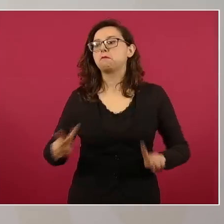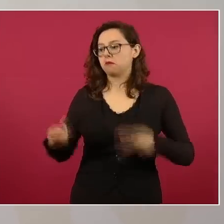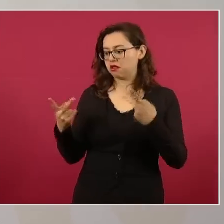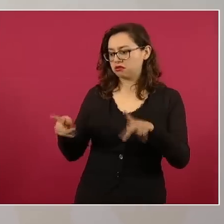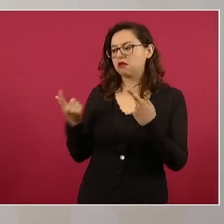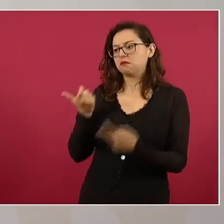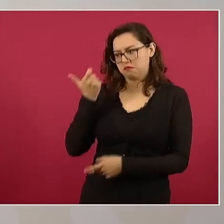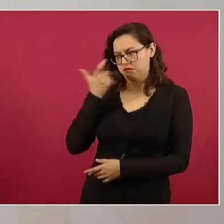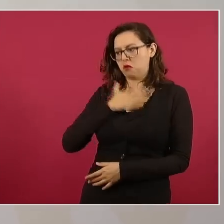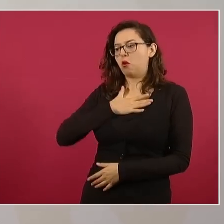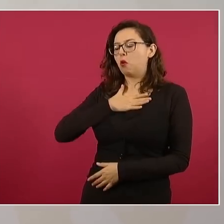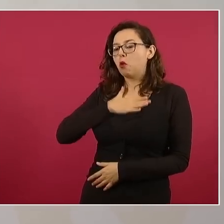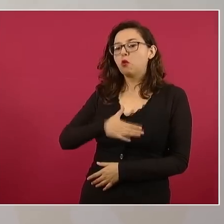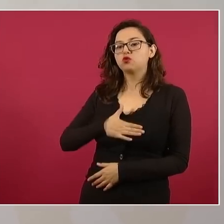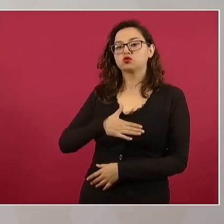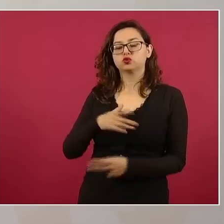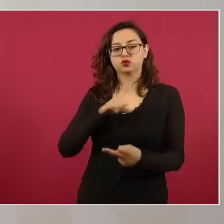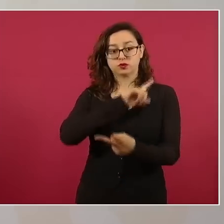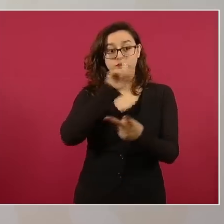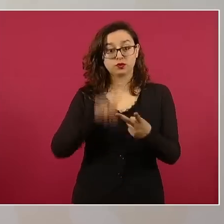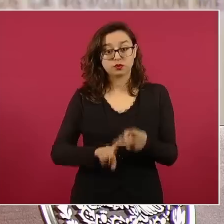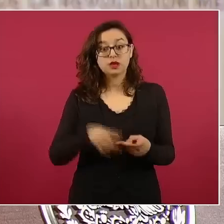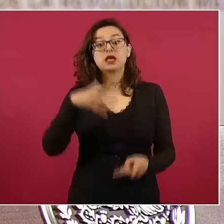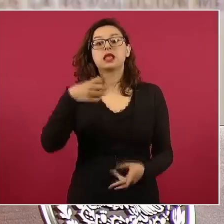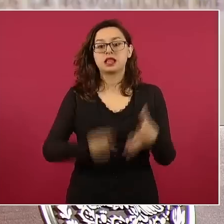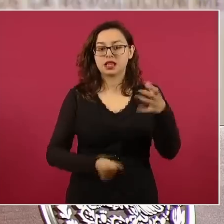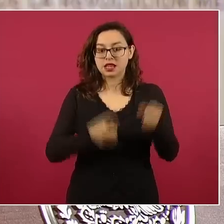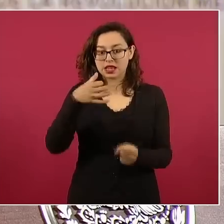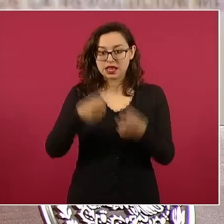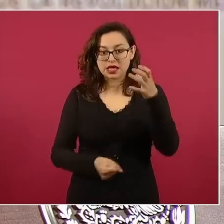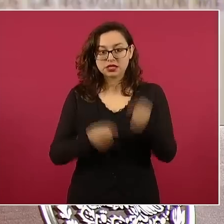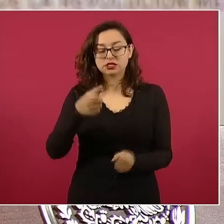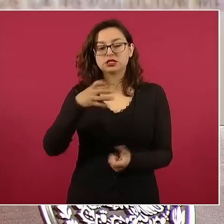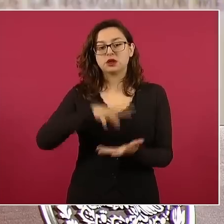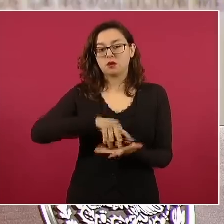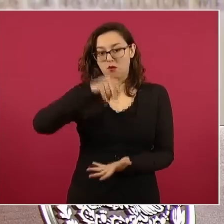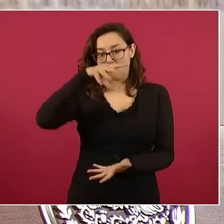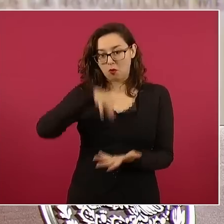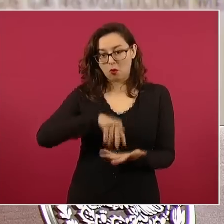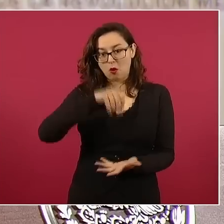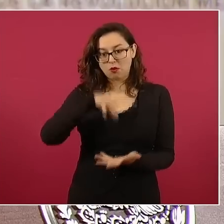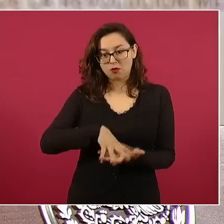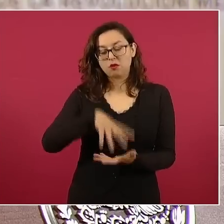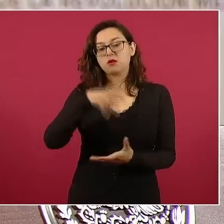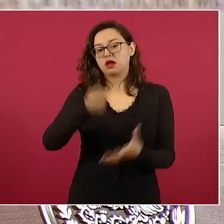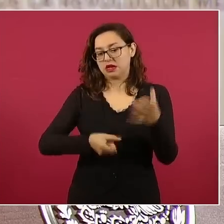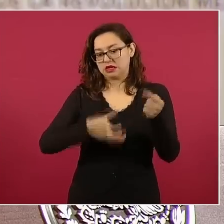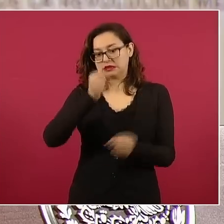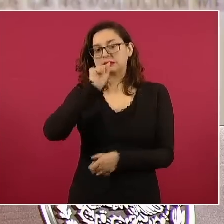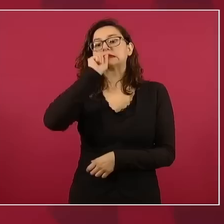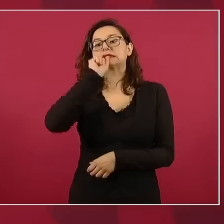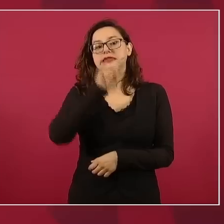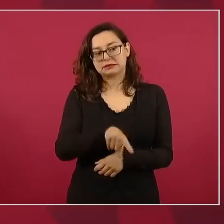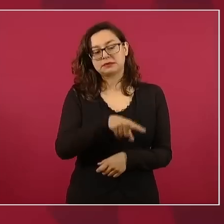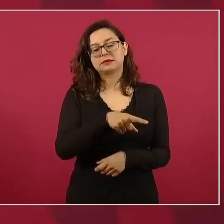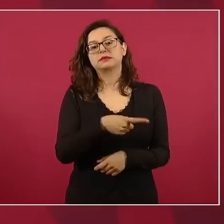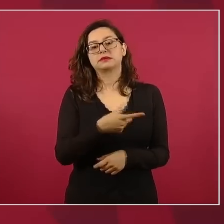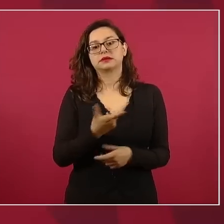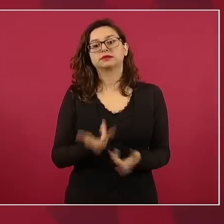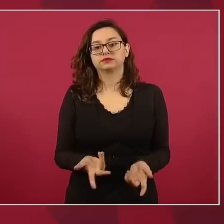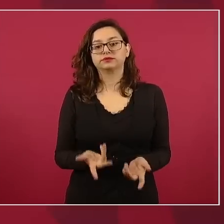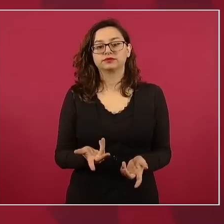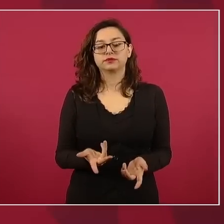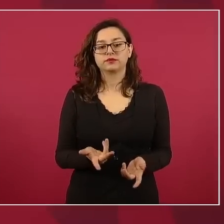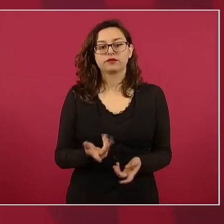y también leche en polvo para las